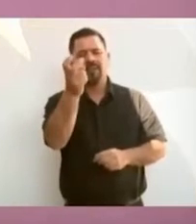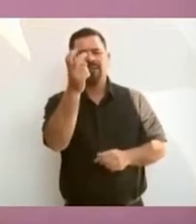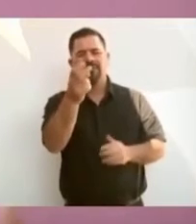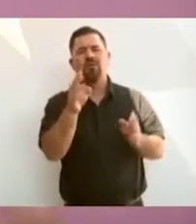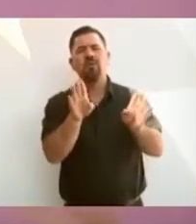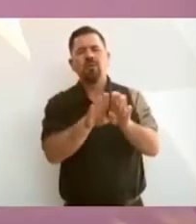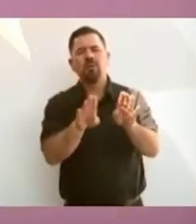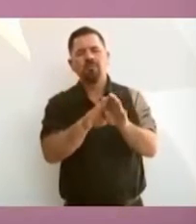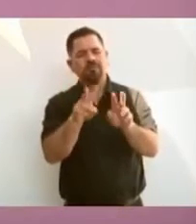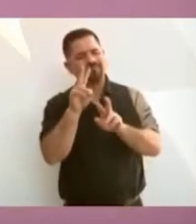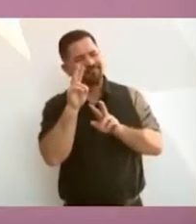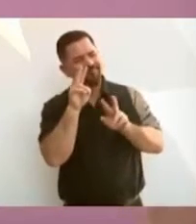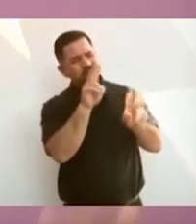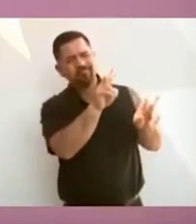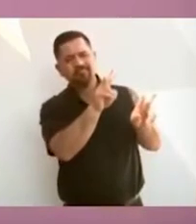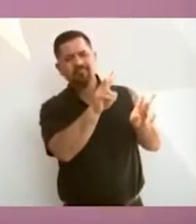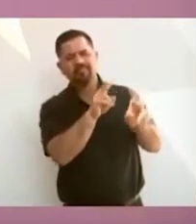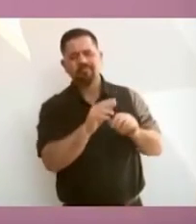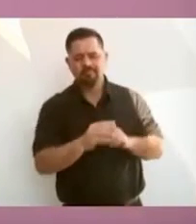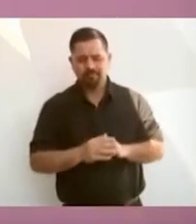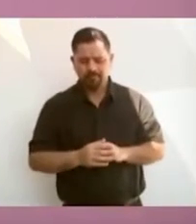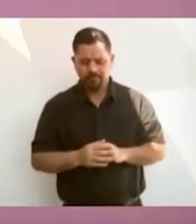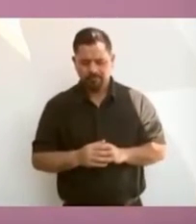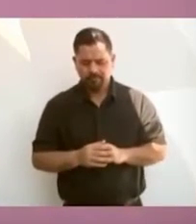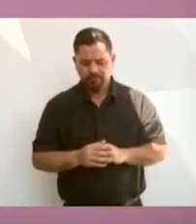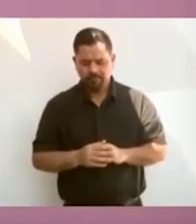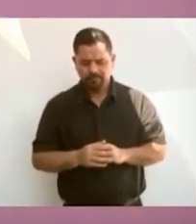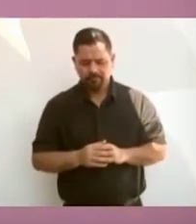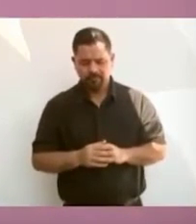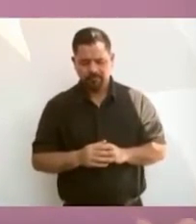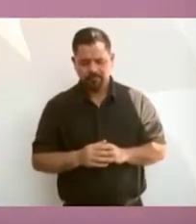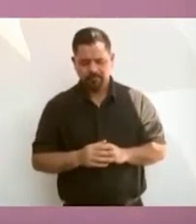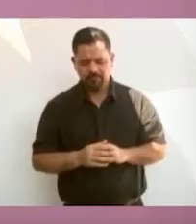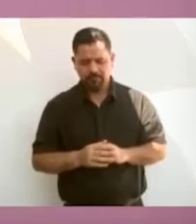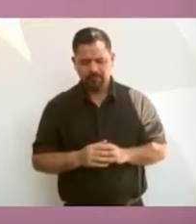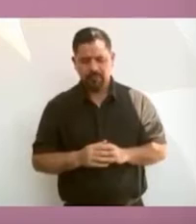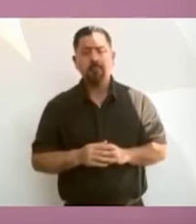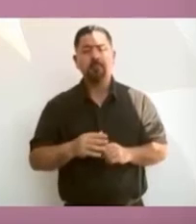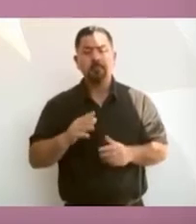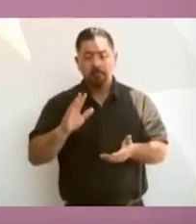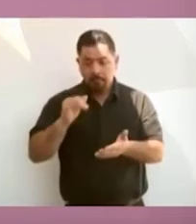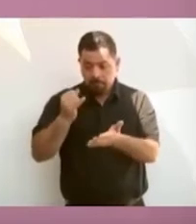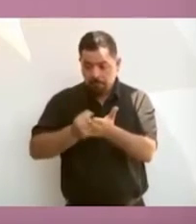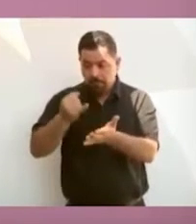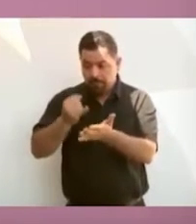en una mayor recaudación.